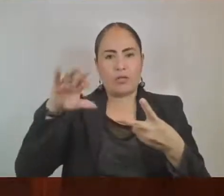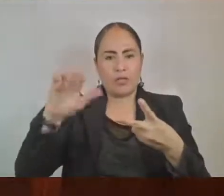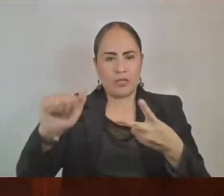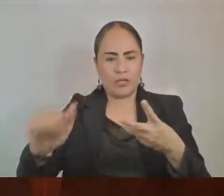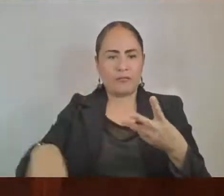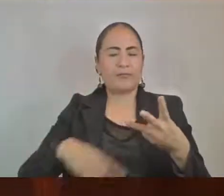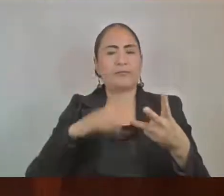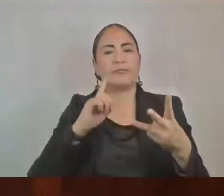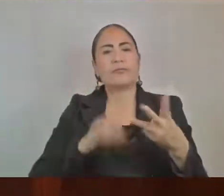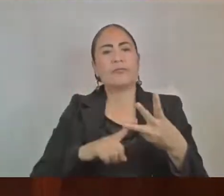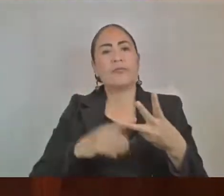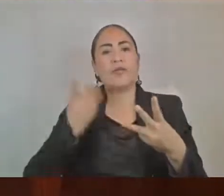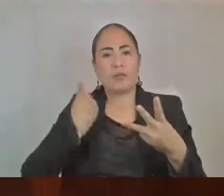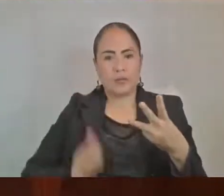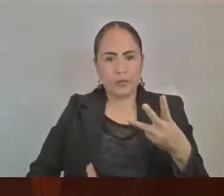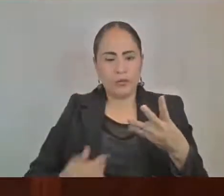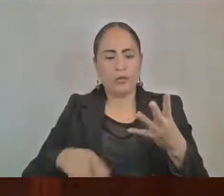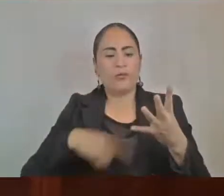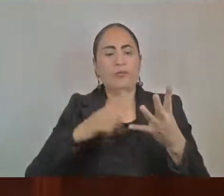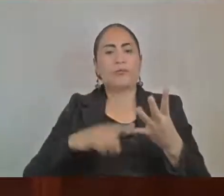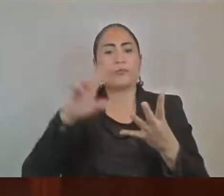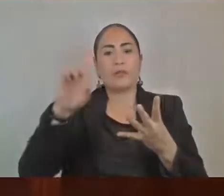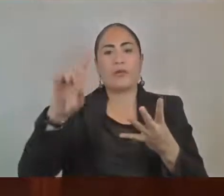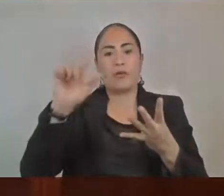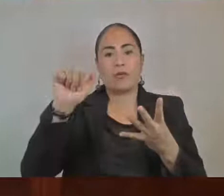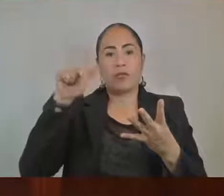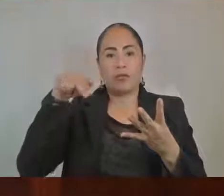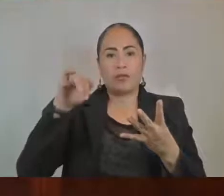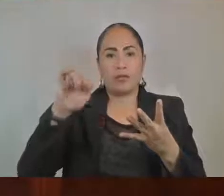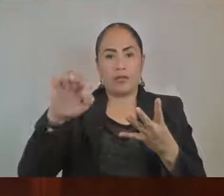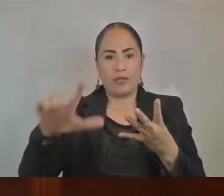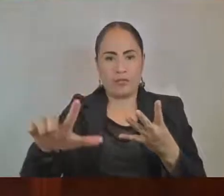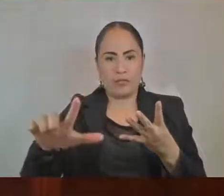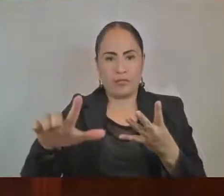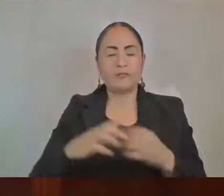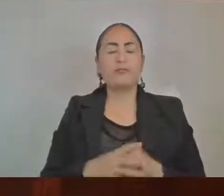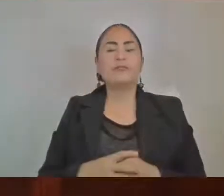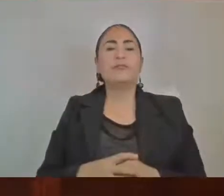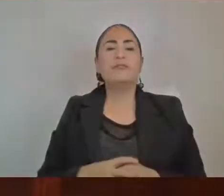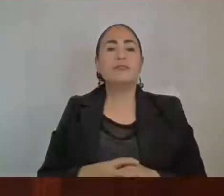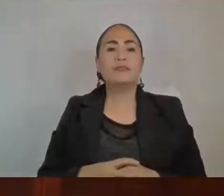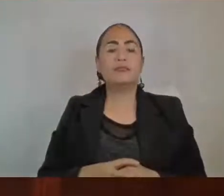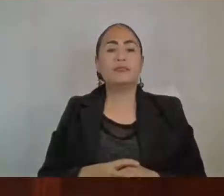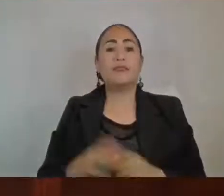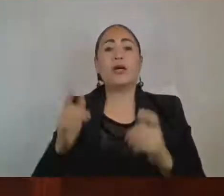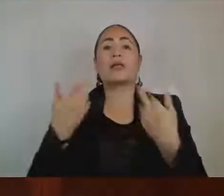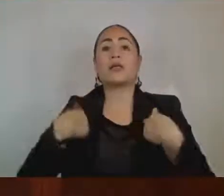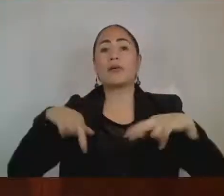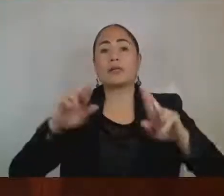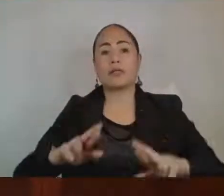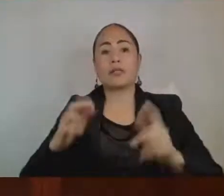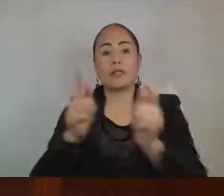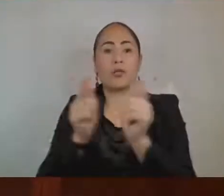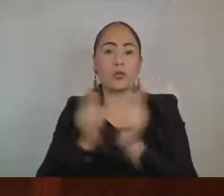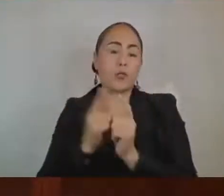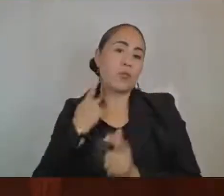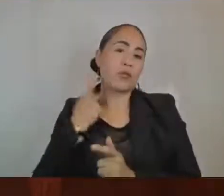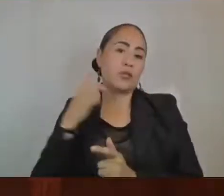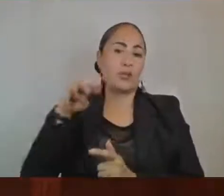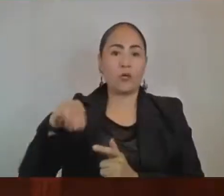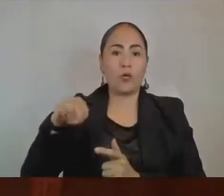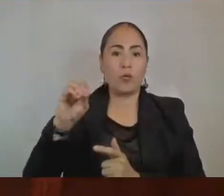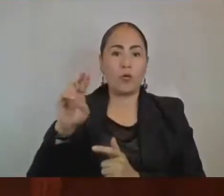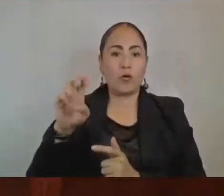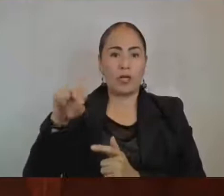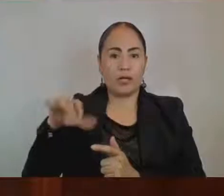un servidor y Daniel Andrés Ibaja González, en nombre del Grupo Parlamentario de Morena, con fundamento en lo dispuesto